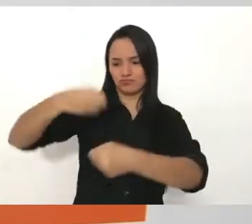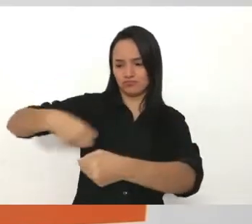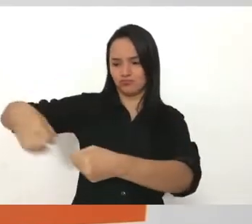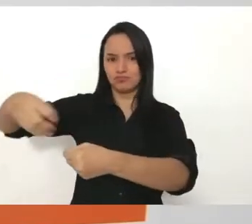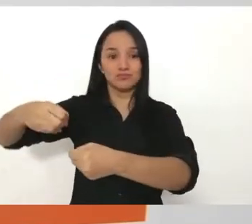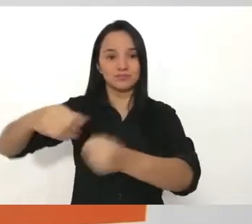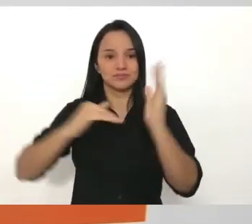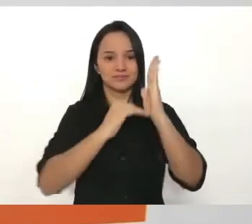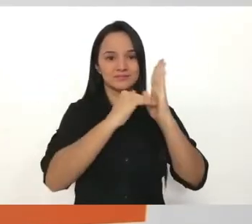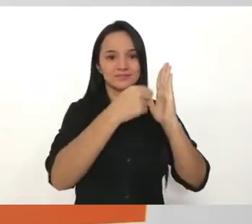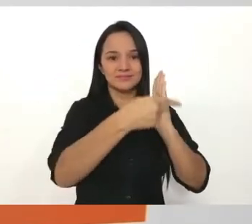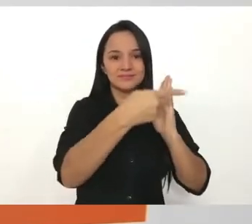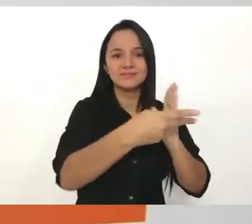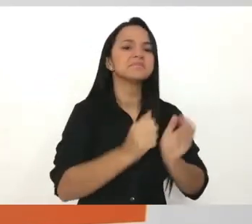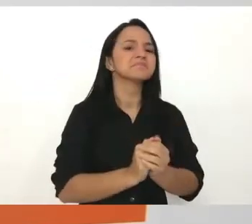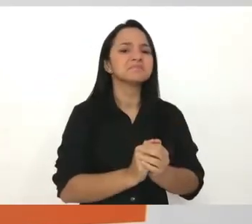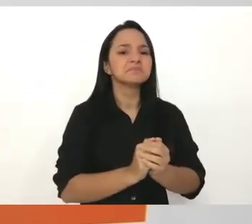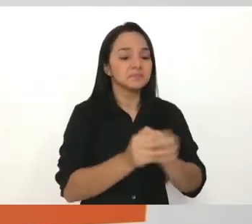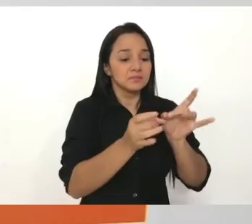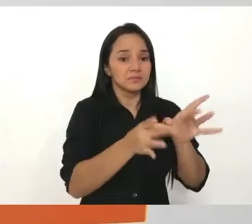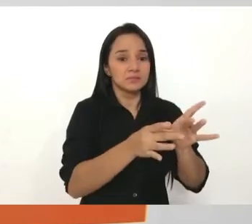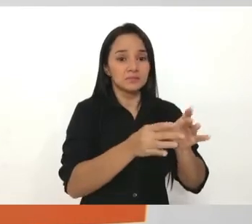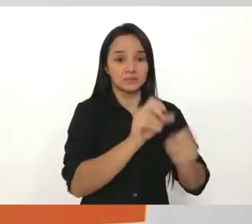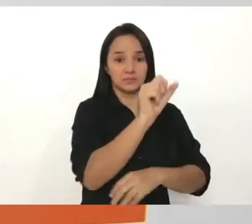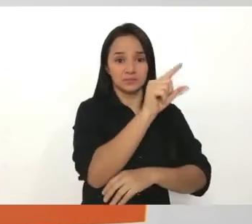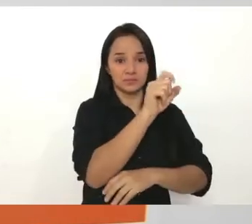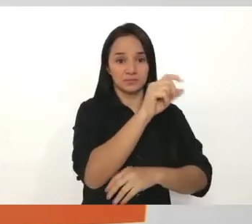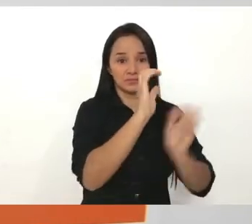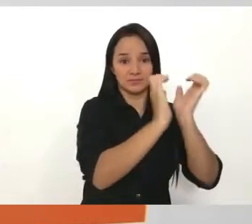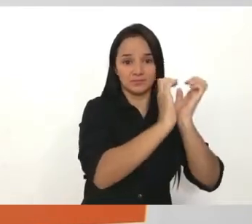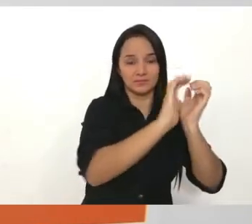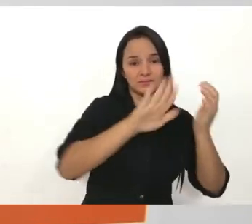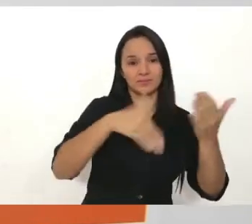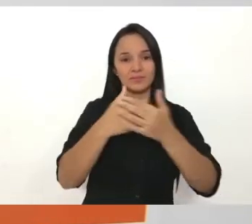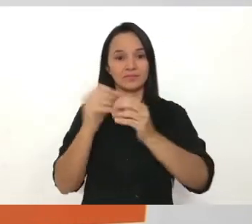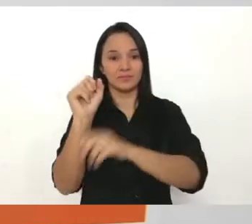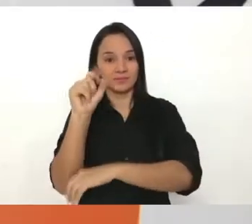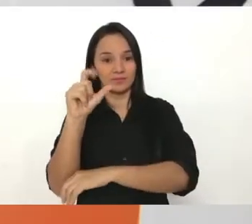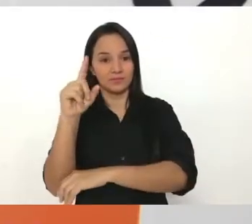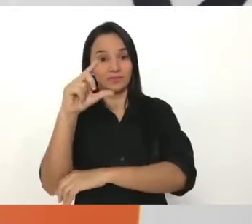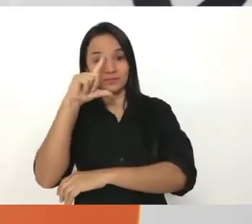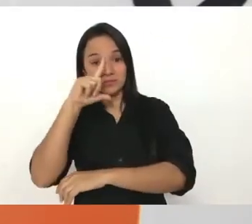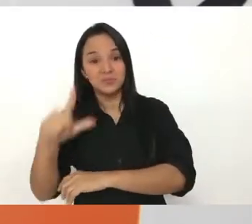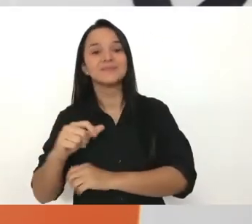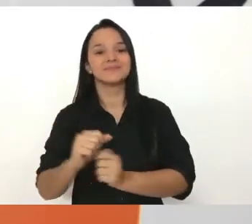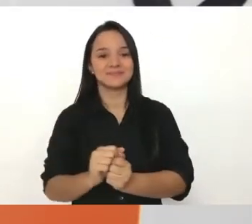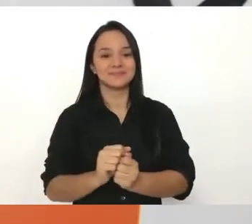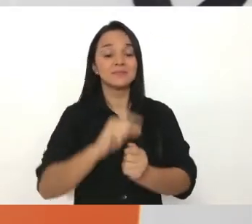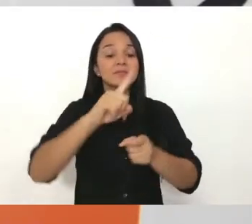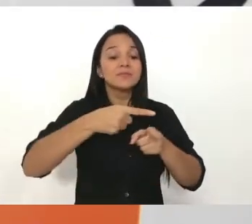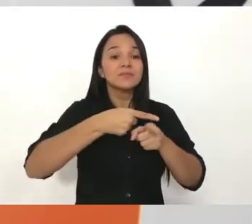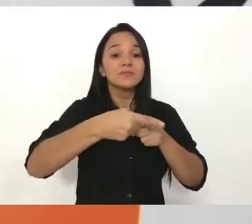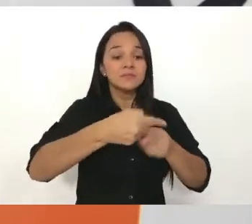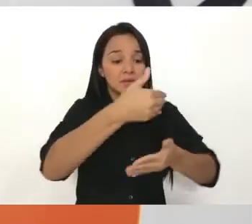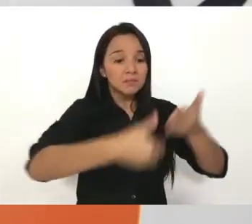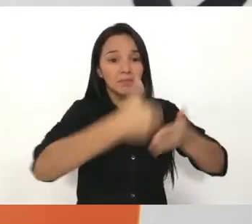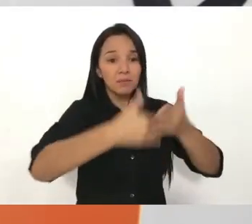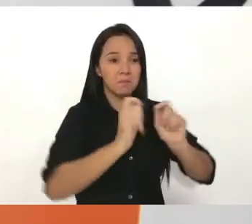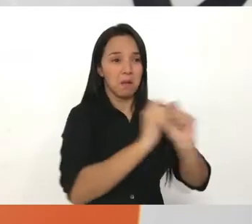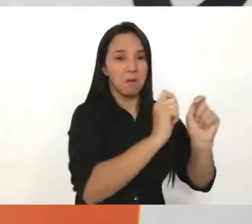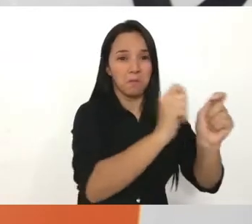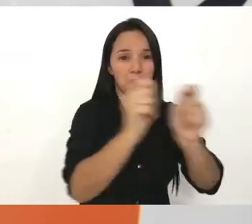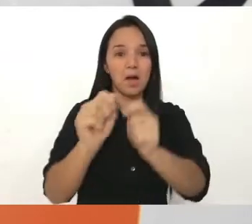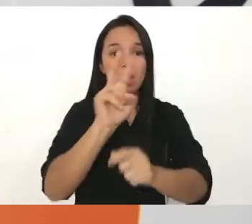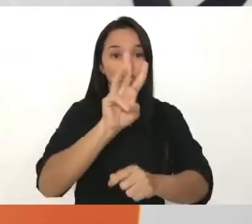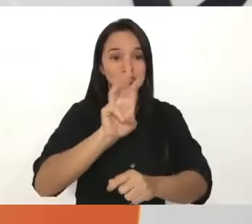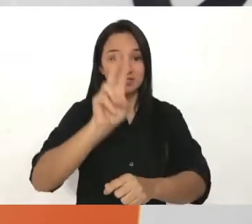aseo, a los estratos 1 y 2, corresponden a la facturación del 11 de mayo al 11 de julio. La próxima semana llegará el recibo en 0